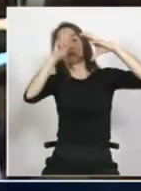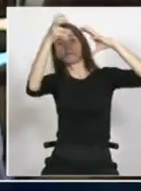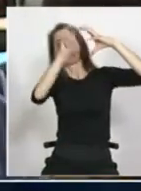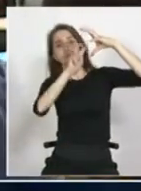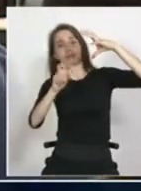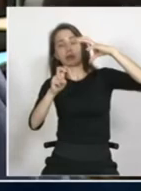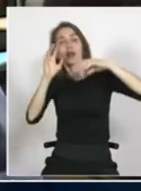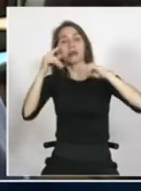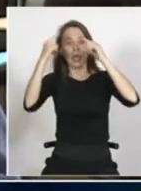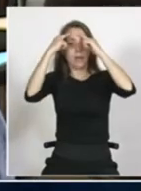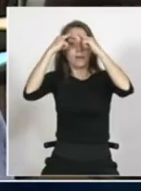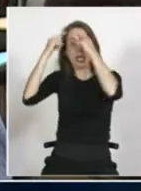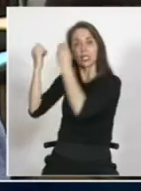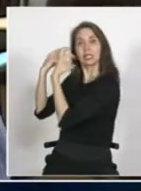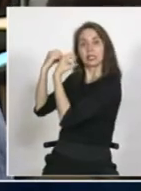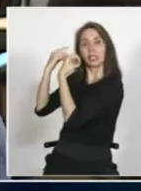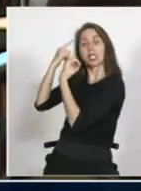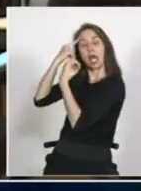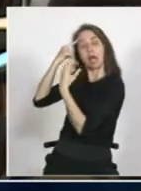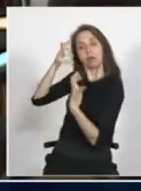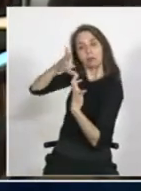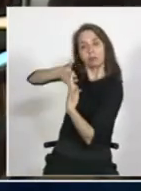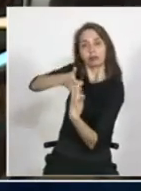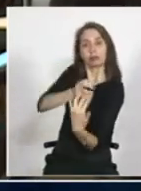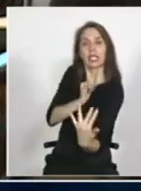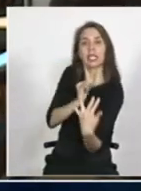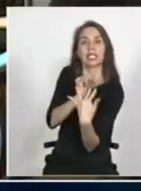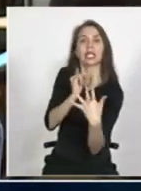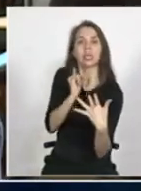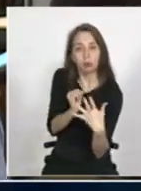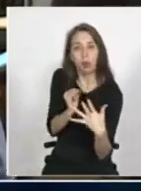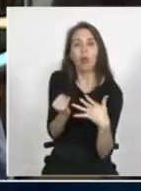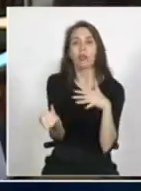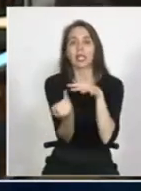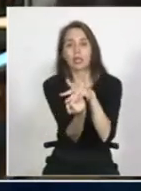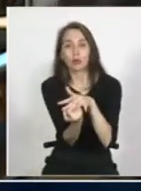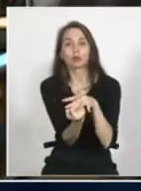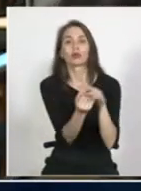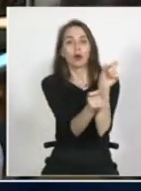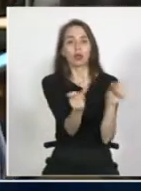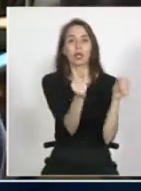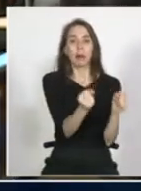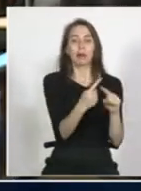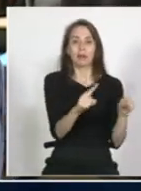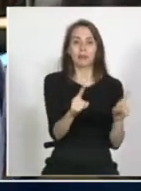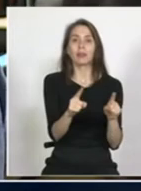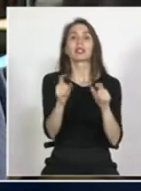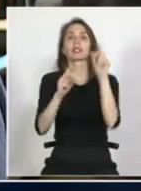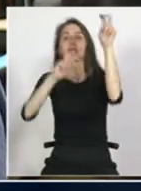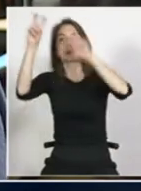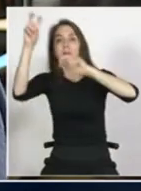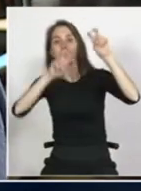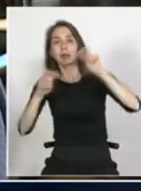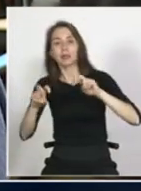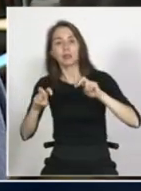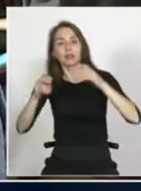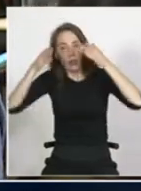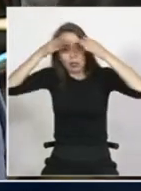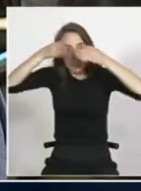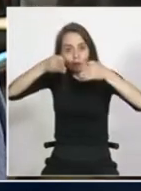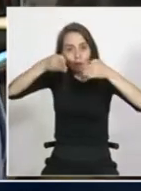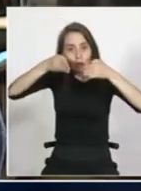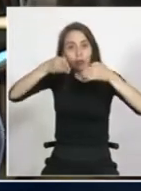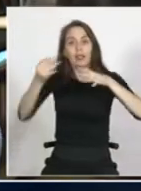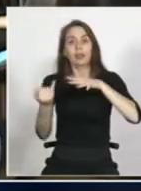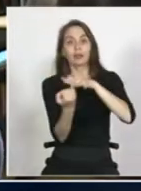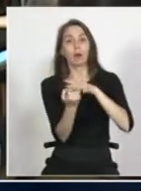la inclusión en general inclusión de por ejemplo capacidades diferentes inclusión en términos migratorios hay un enfoque de la inclusión que el